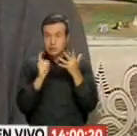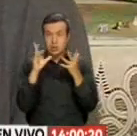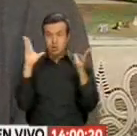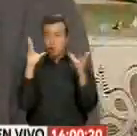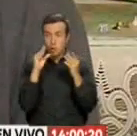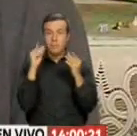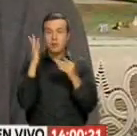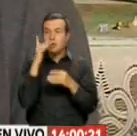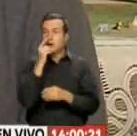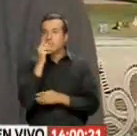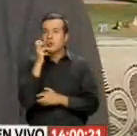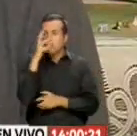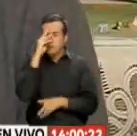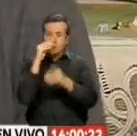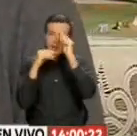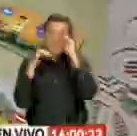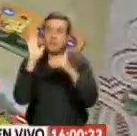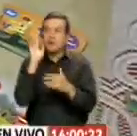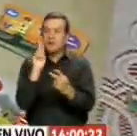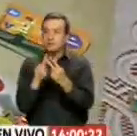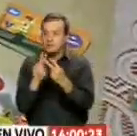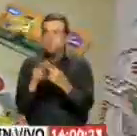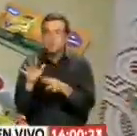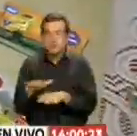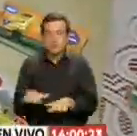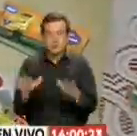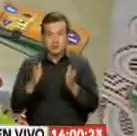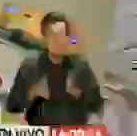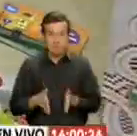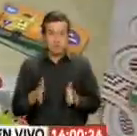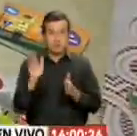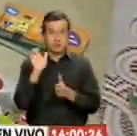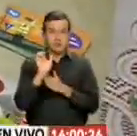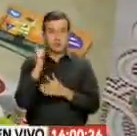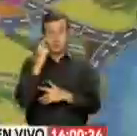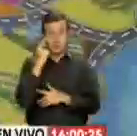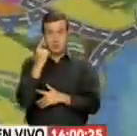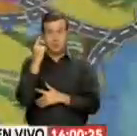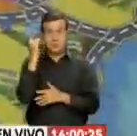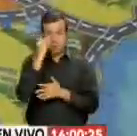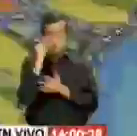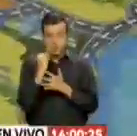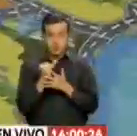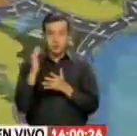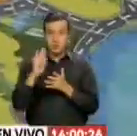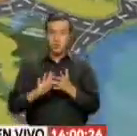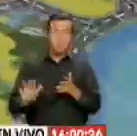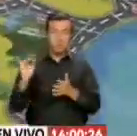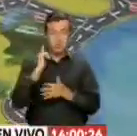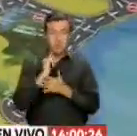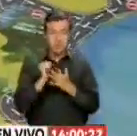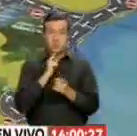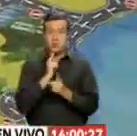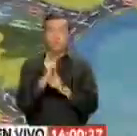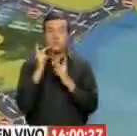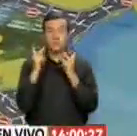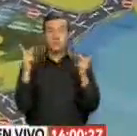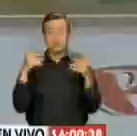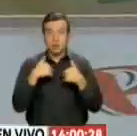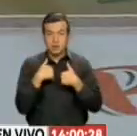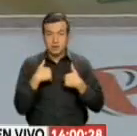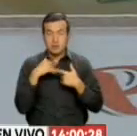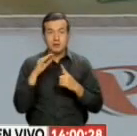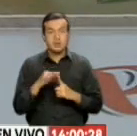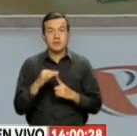les despierta El deseo De conocer más Por los caminos Del Ecuador Se hizo con el trazado Vial de las carreteras Aquí los animales